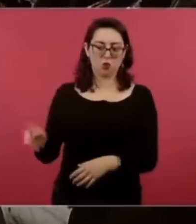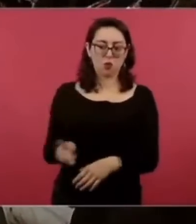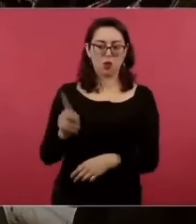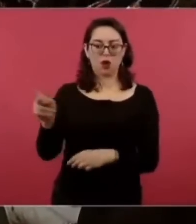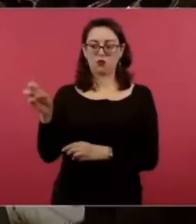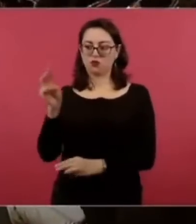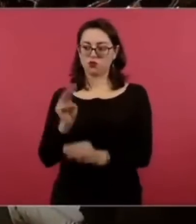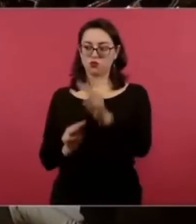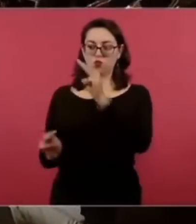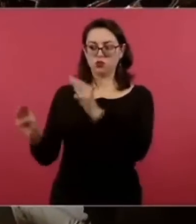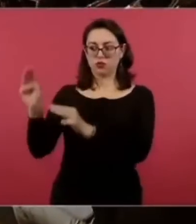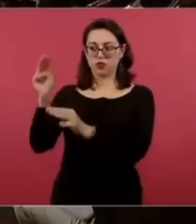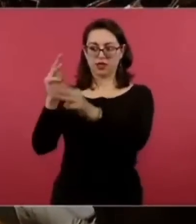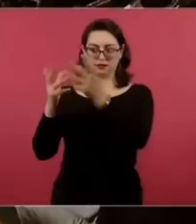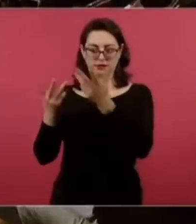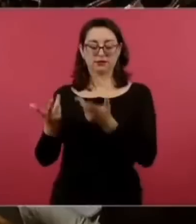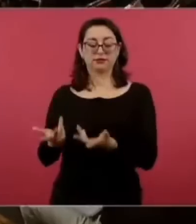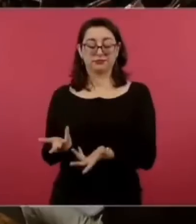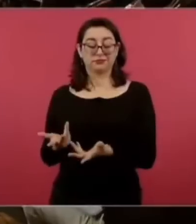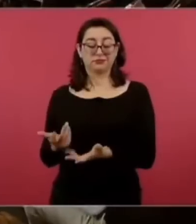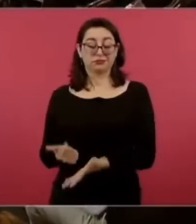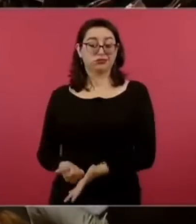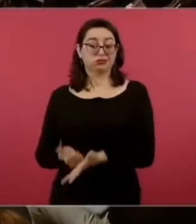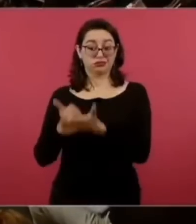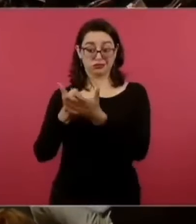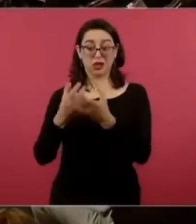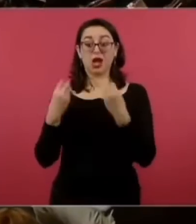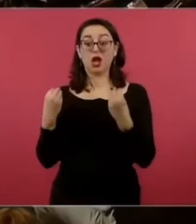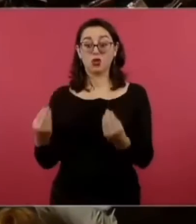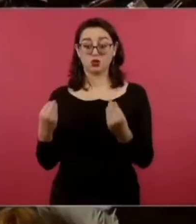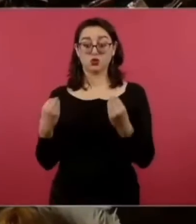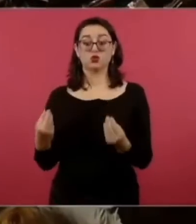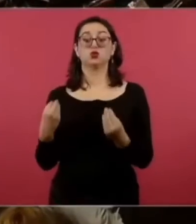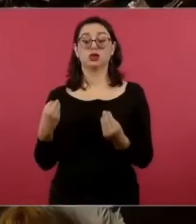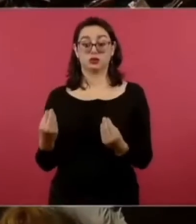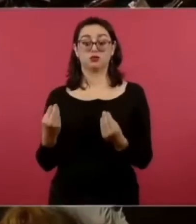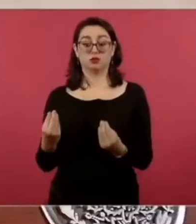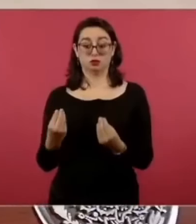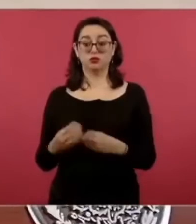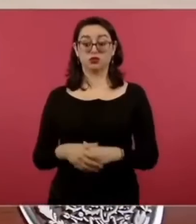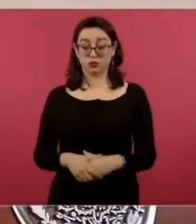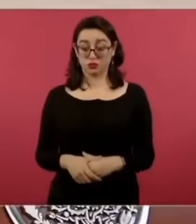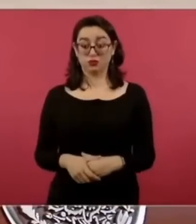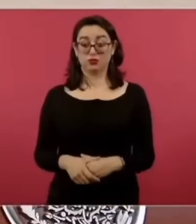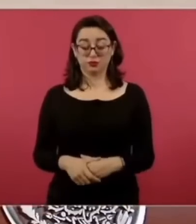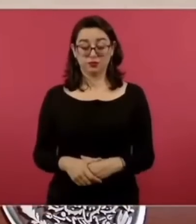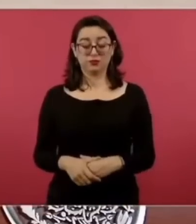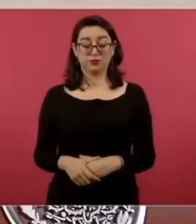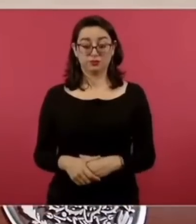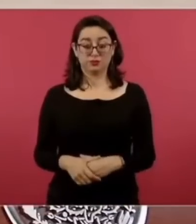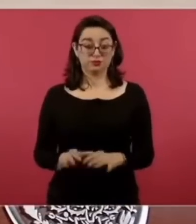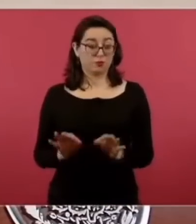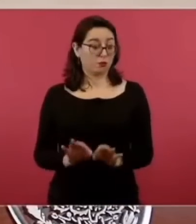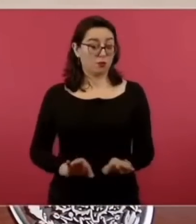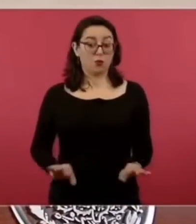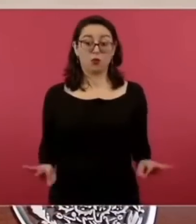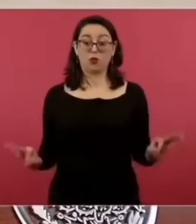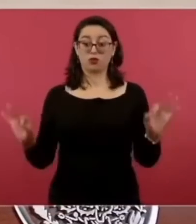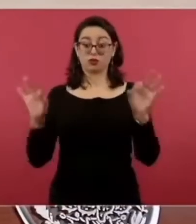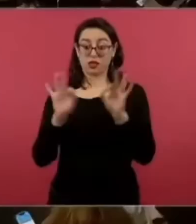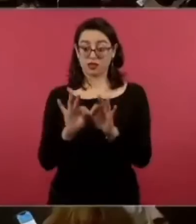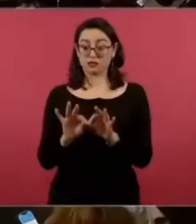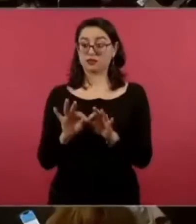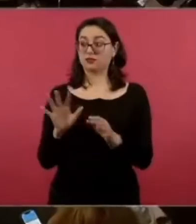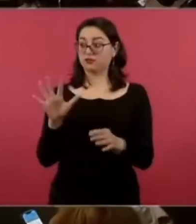tiene un efecto esta acción pues muy importante un